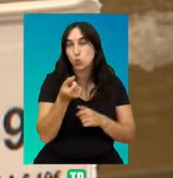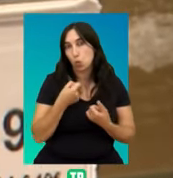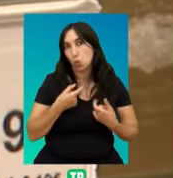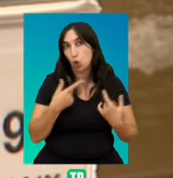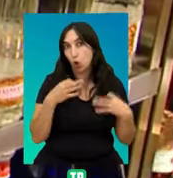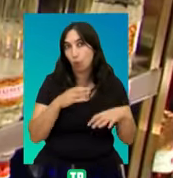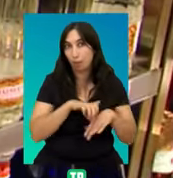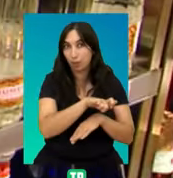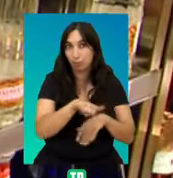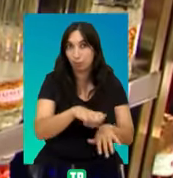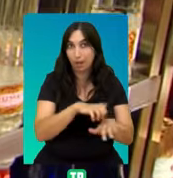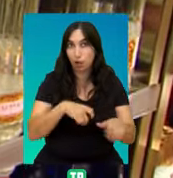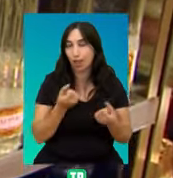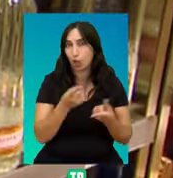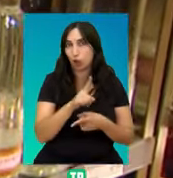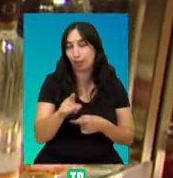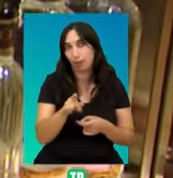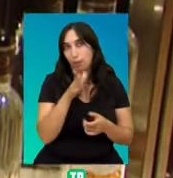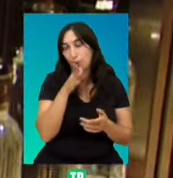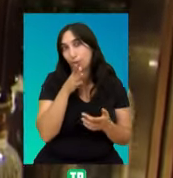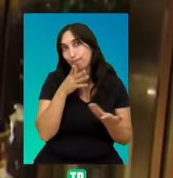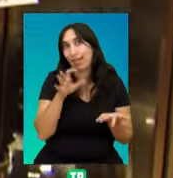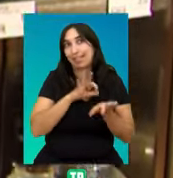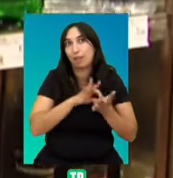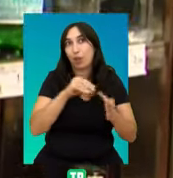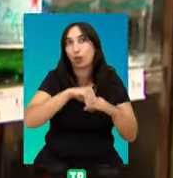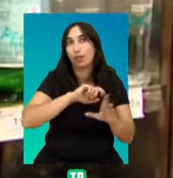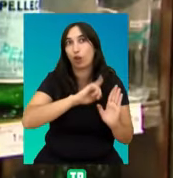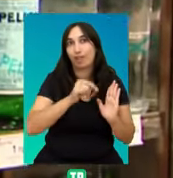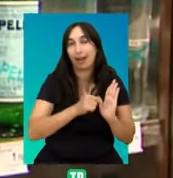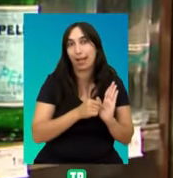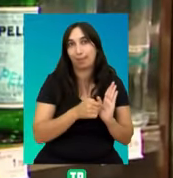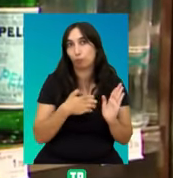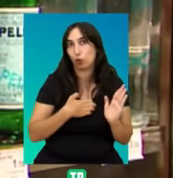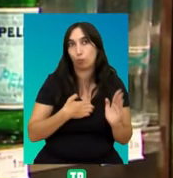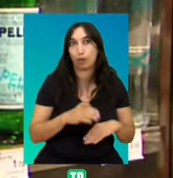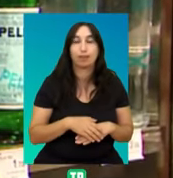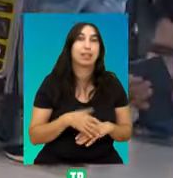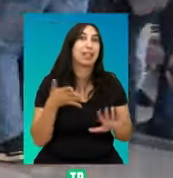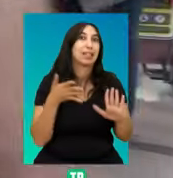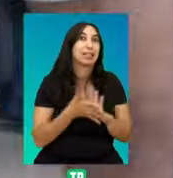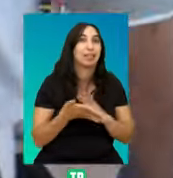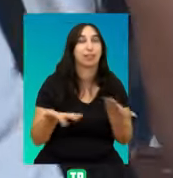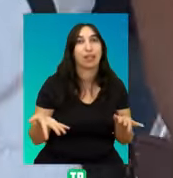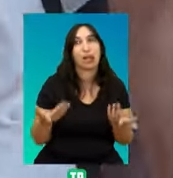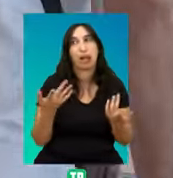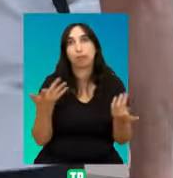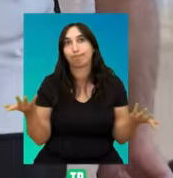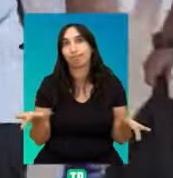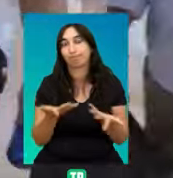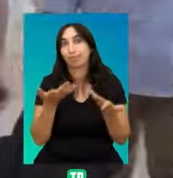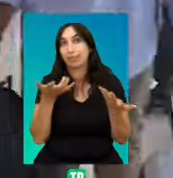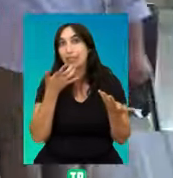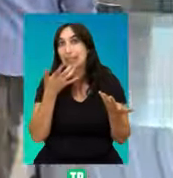razonable a la mayoría de la población por medio de servicios enmarcados dentro de la ley. La colapsología no se interesa por las